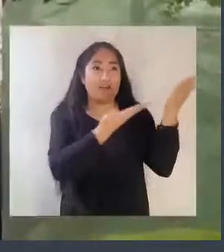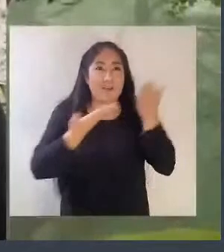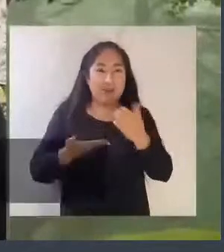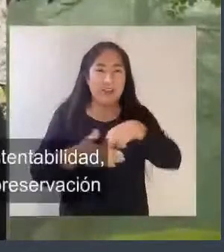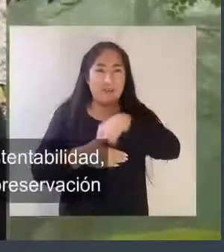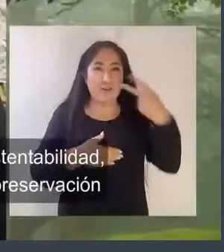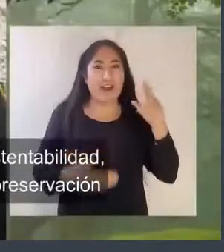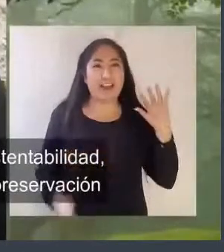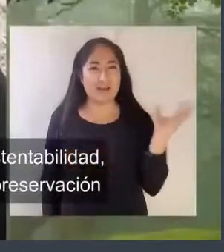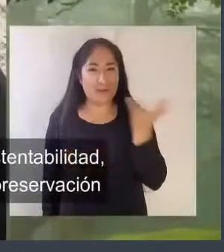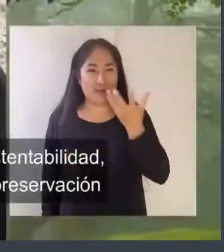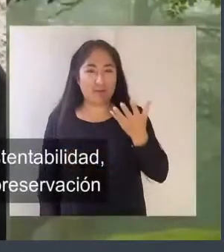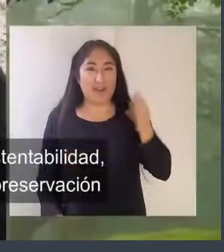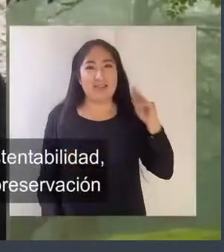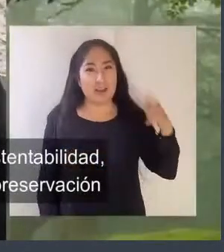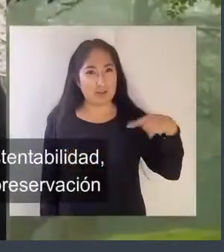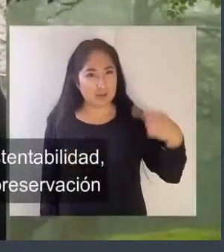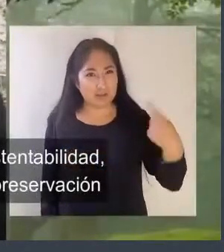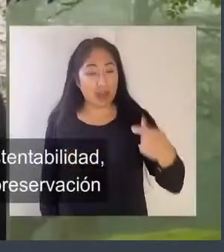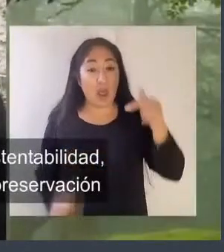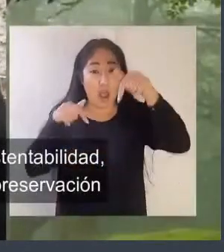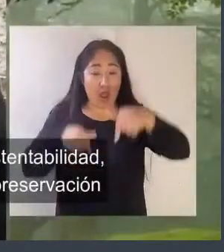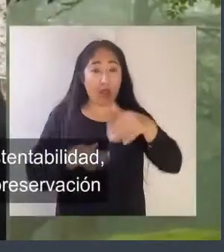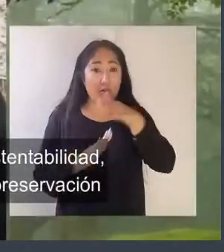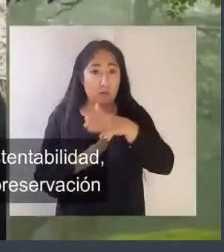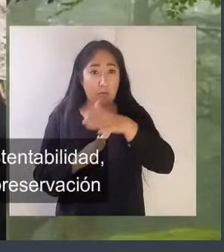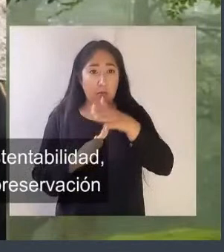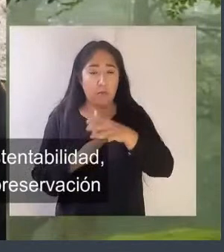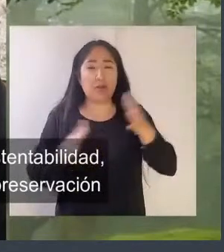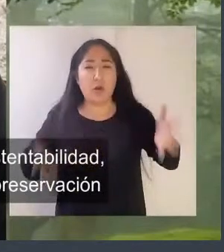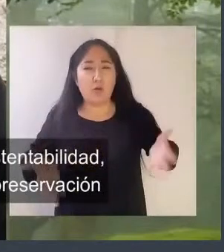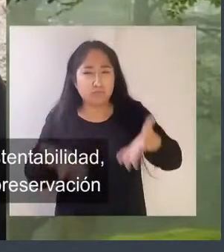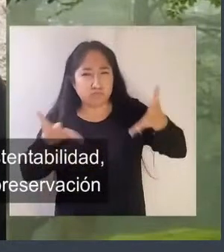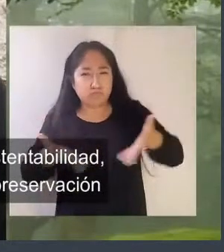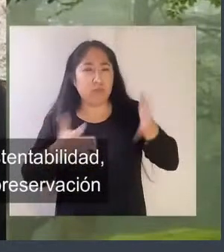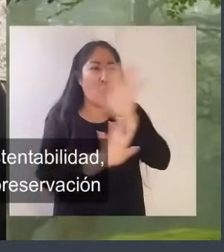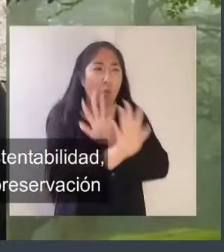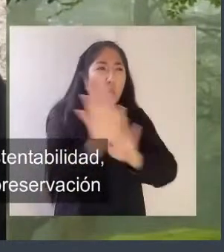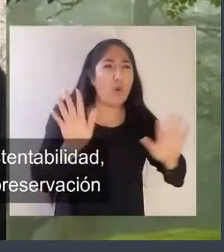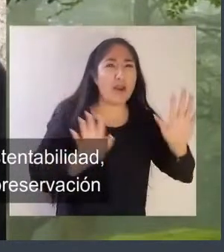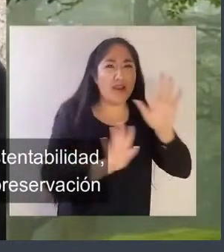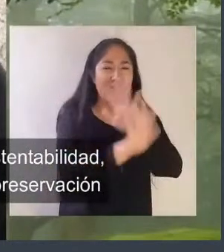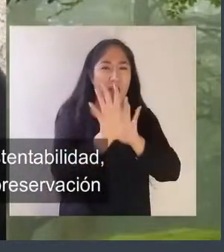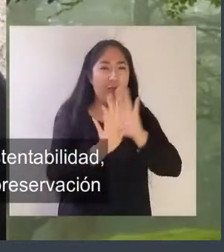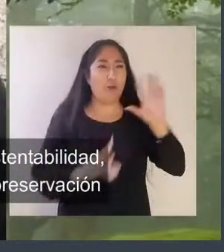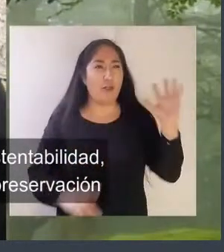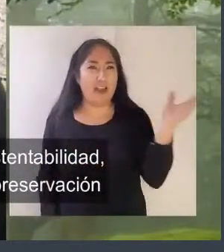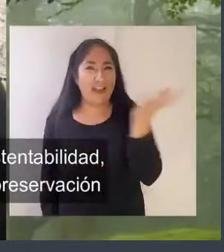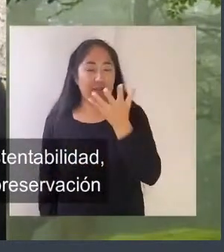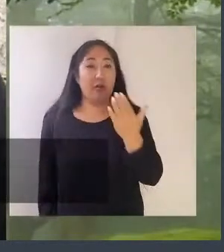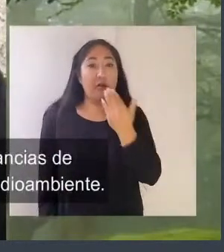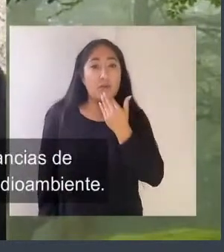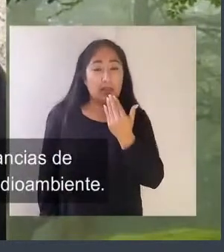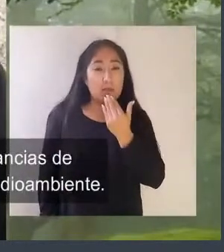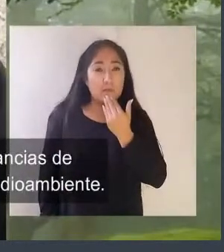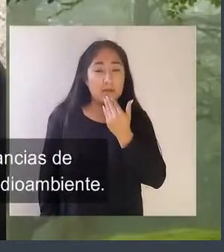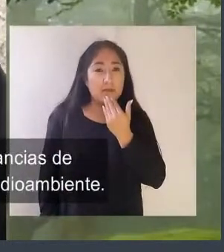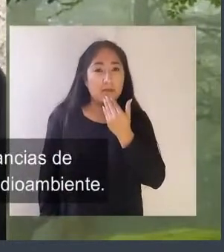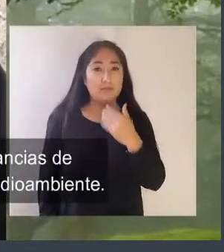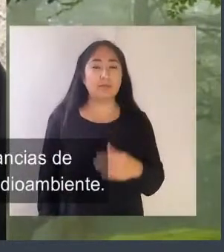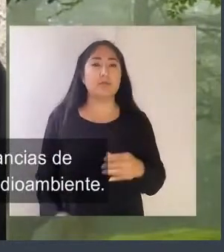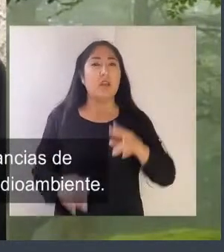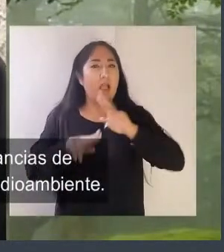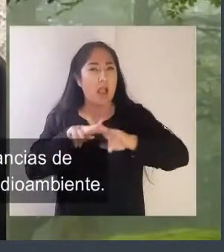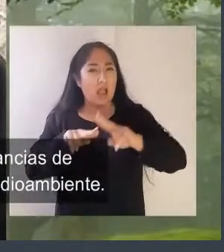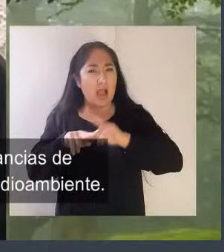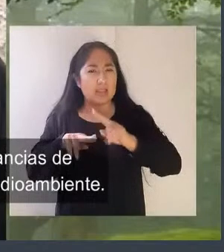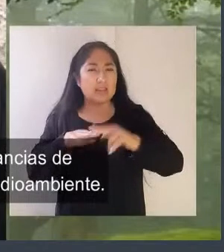bienvenidas a la vocalía de medio ambiente y sustentabilidad un espacio pensado para potenciar el cuidado y preservación del entorno pero también